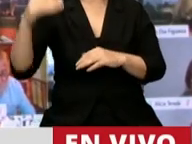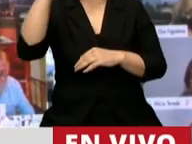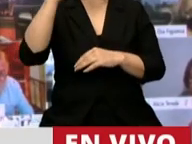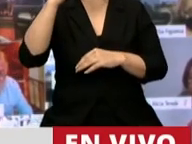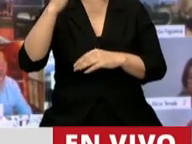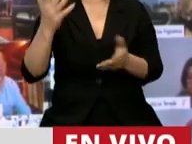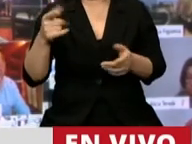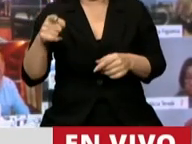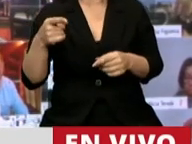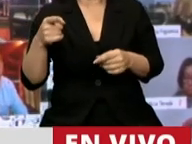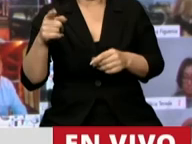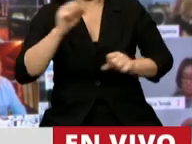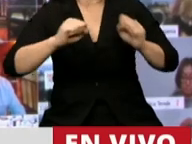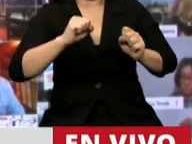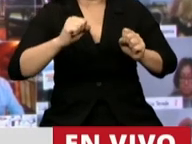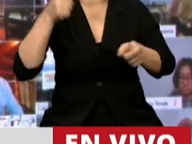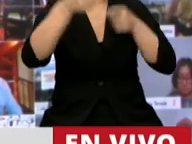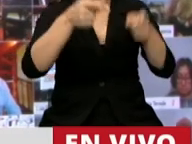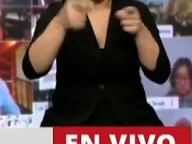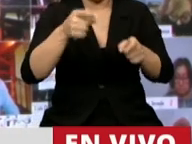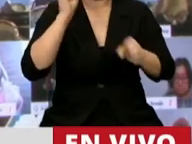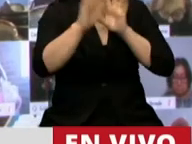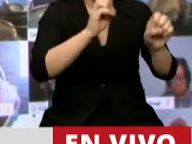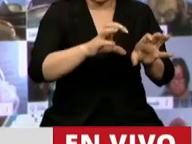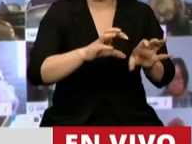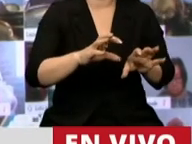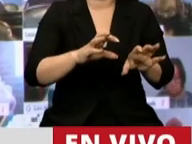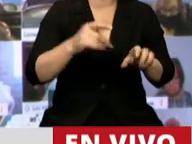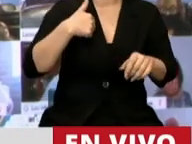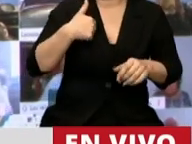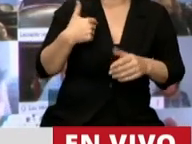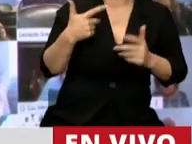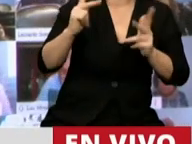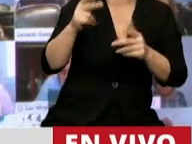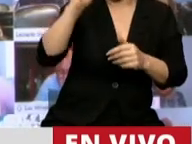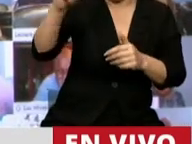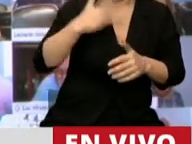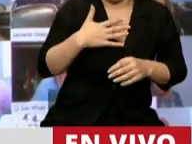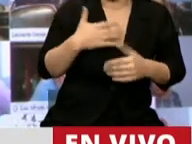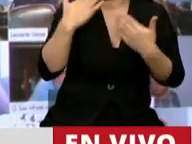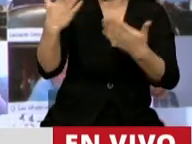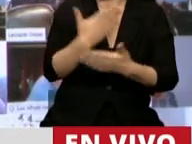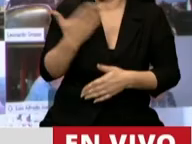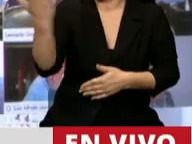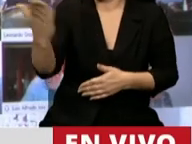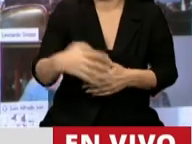para ofender, solo para agraviar. Ahí está fundamentada mi cuestión de privilegio. Gracias, señor presidente.